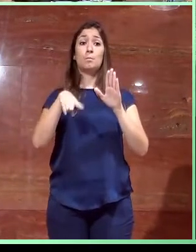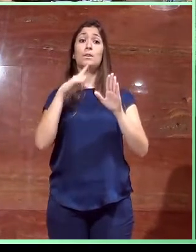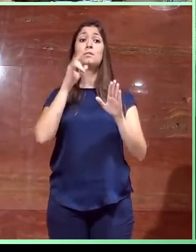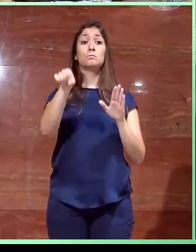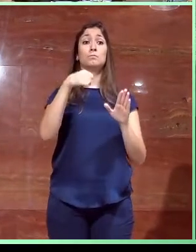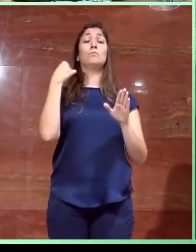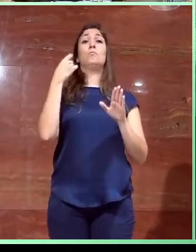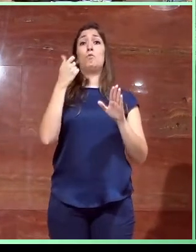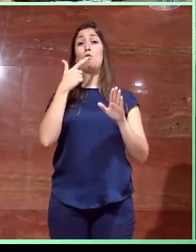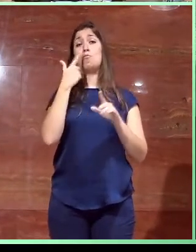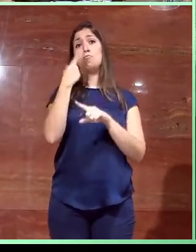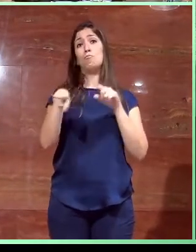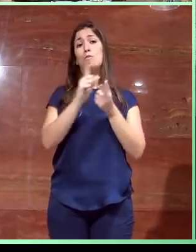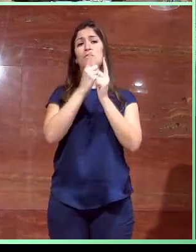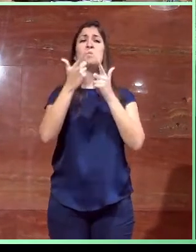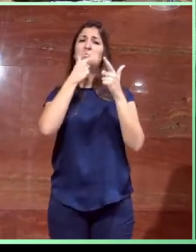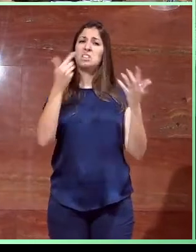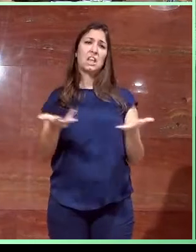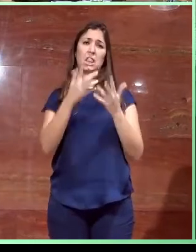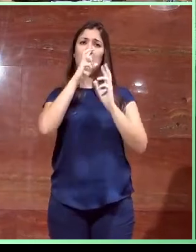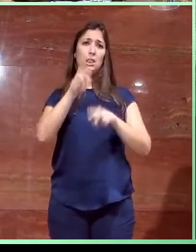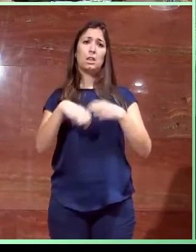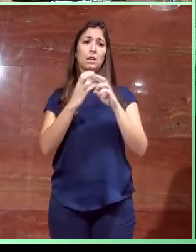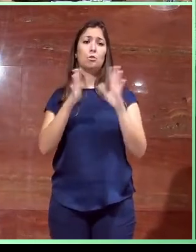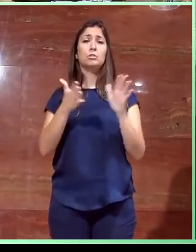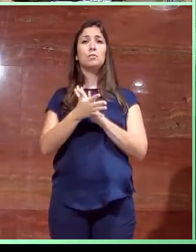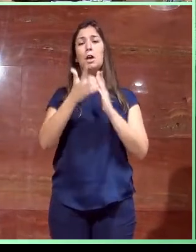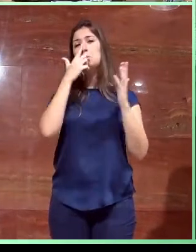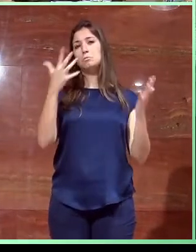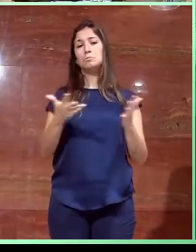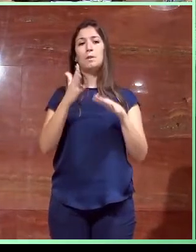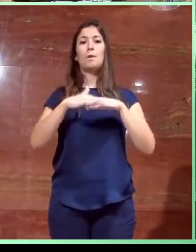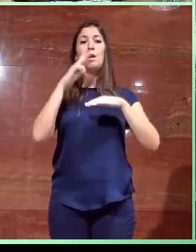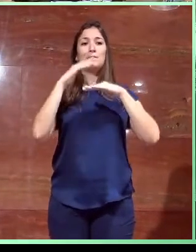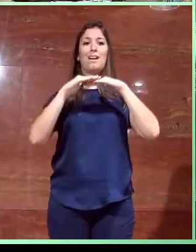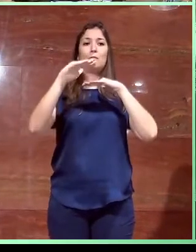pero bueno, eso digamos que es una obra bastante más sencilla que el salvar a esta altura, a este desnivel.